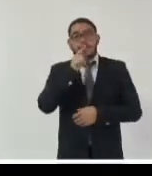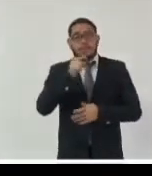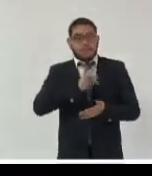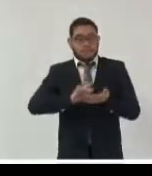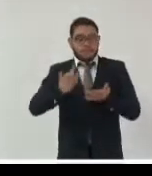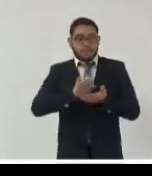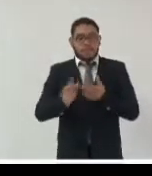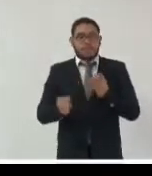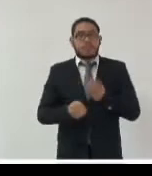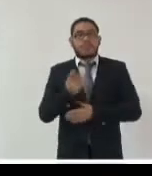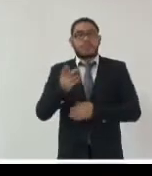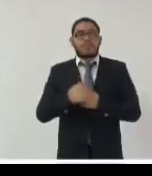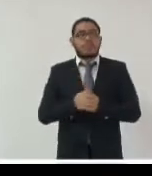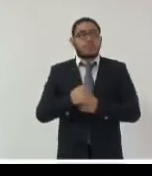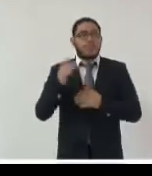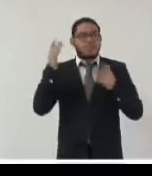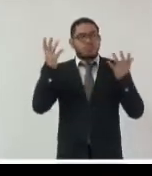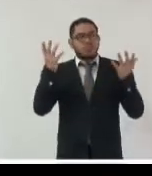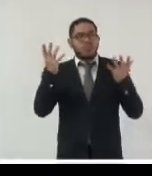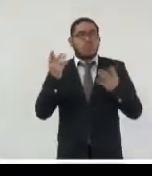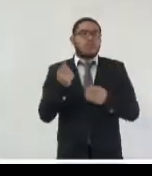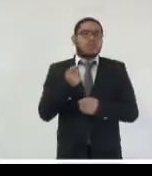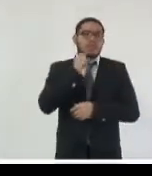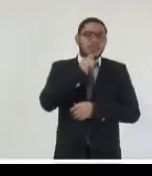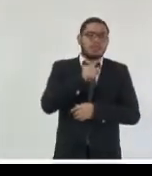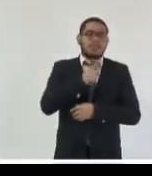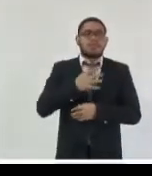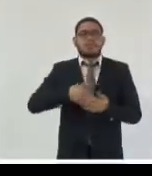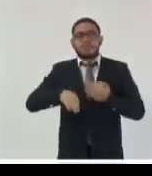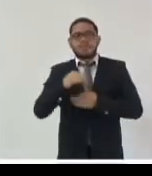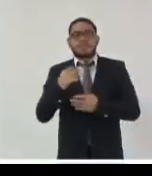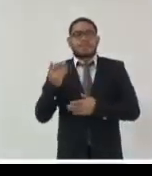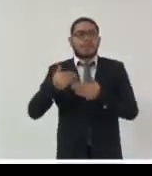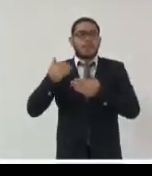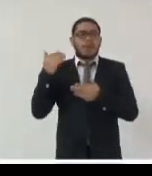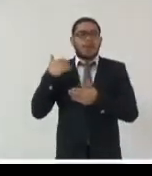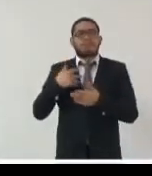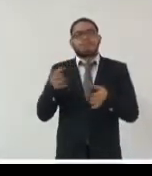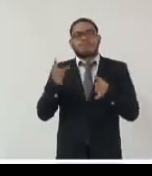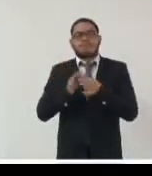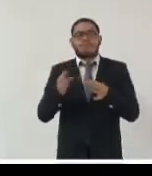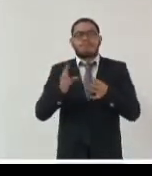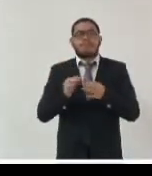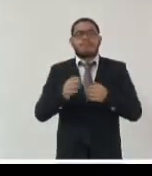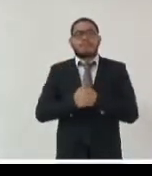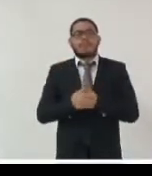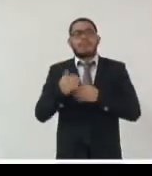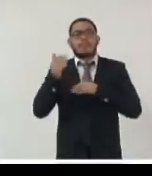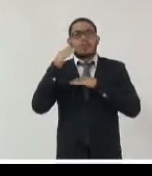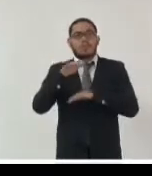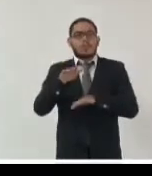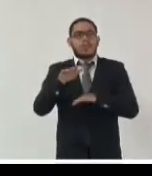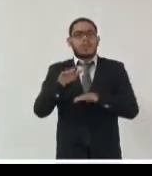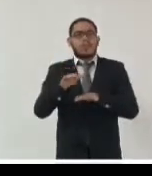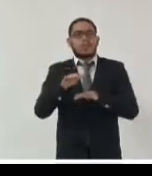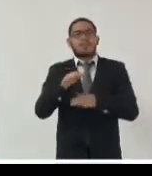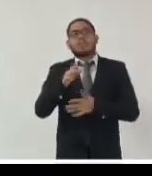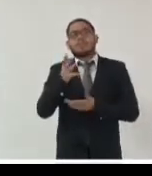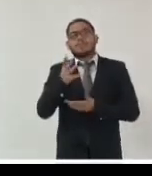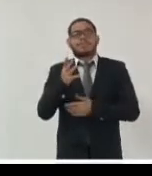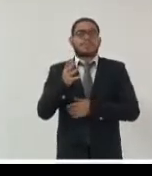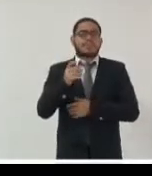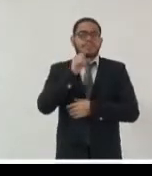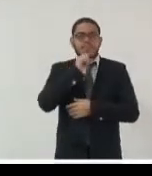de transformación digital que los colegas anteriores me han comentado sobre la gestión documental